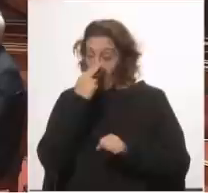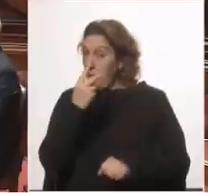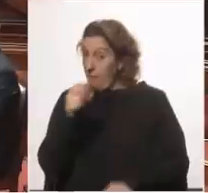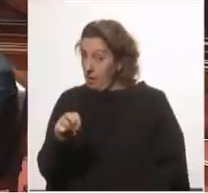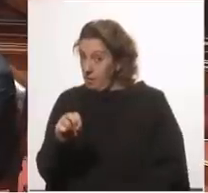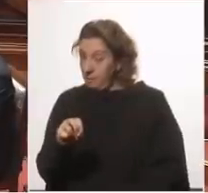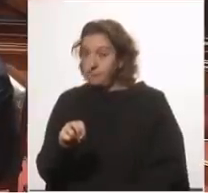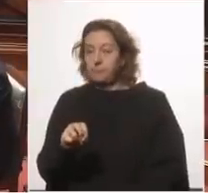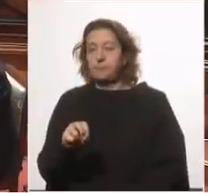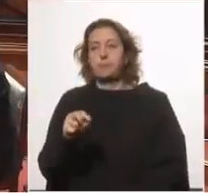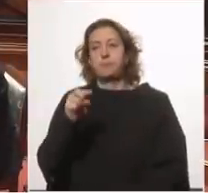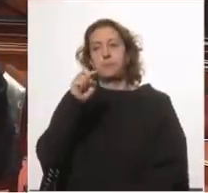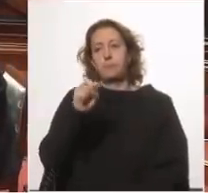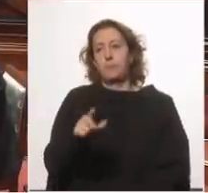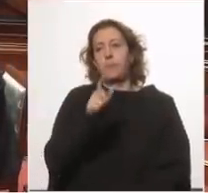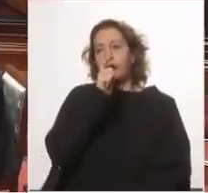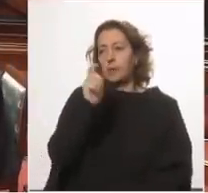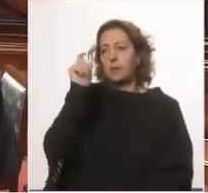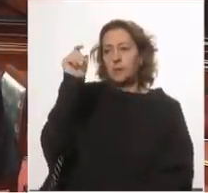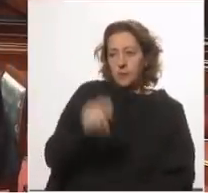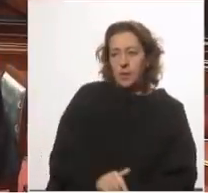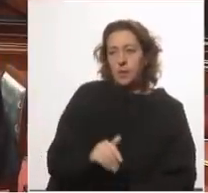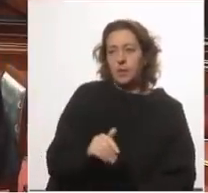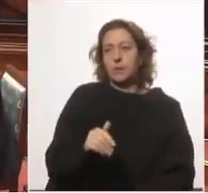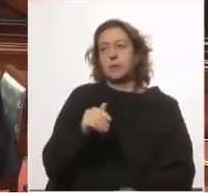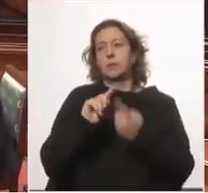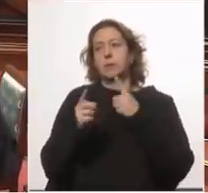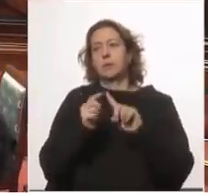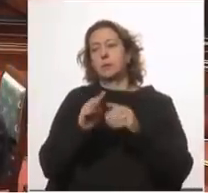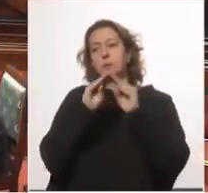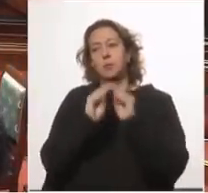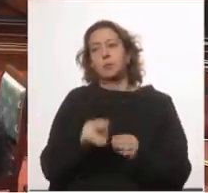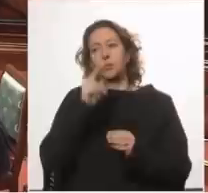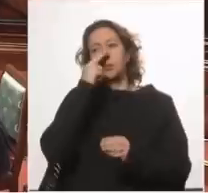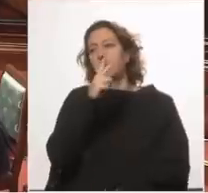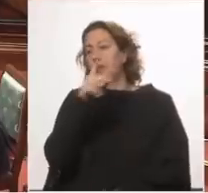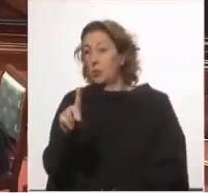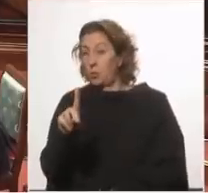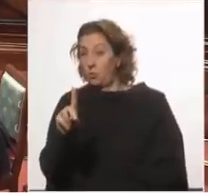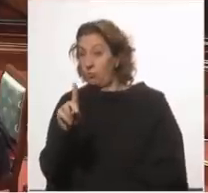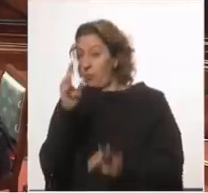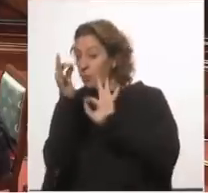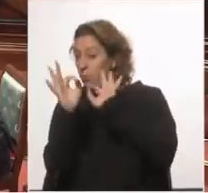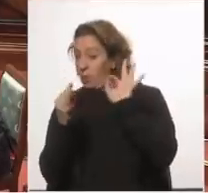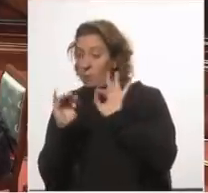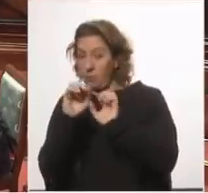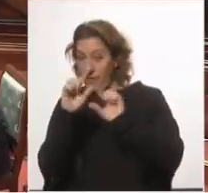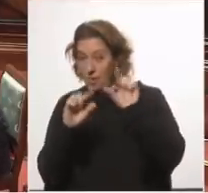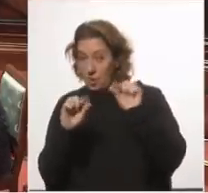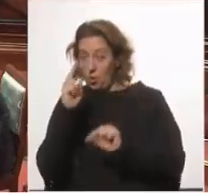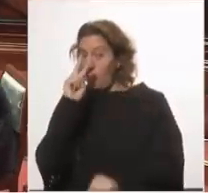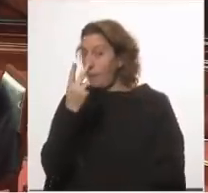o sea una caída en relación a su presupuesto del 2021 ajustado por inflación en el 2021 perdón